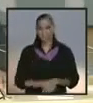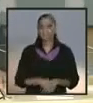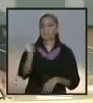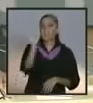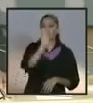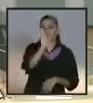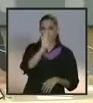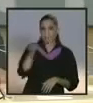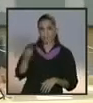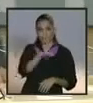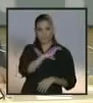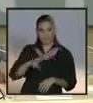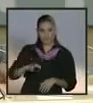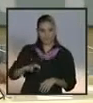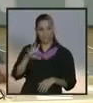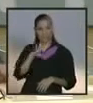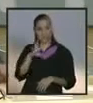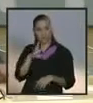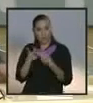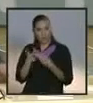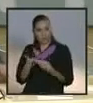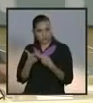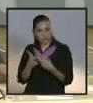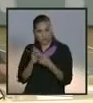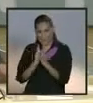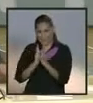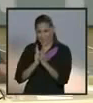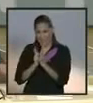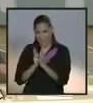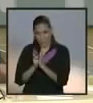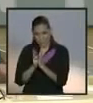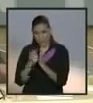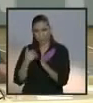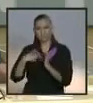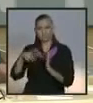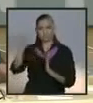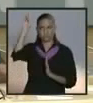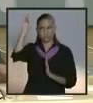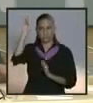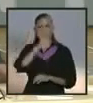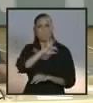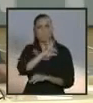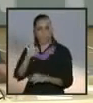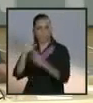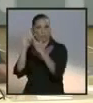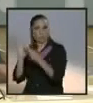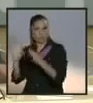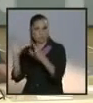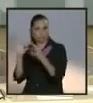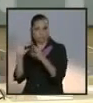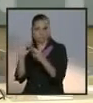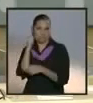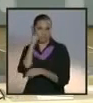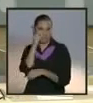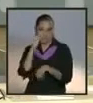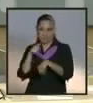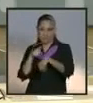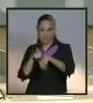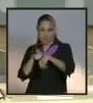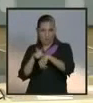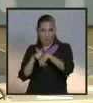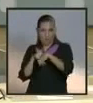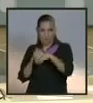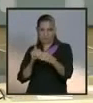candidato le quedan, aunque sea unos segundos en estos bloques temáticos, su tiempo asignado será asignado a pesar de que esté por finalizar el voto.